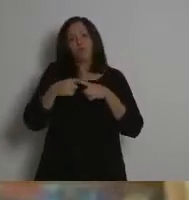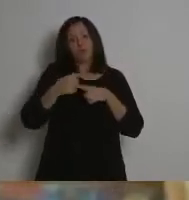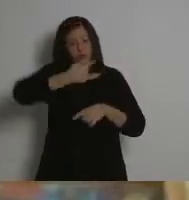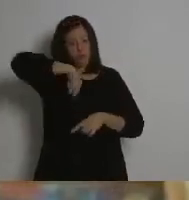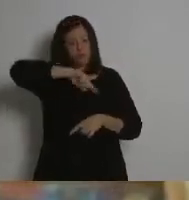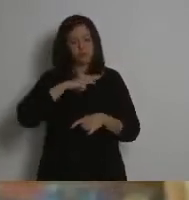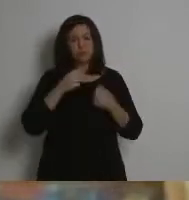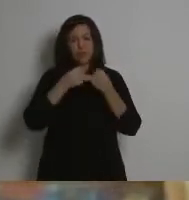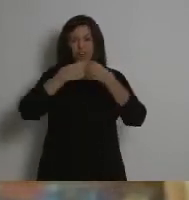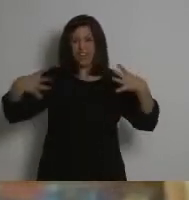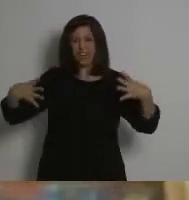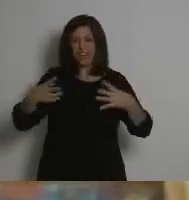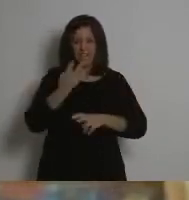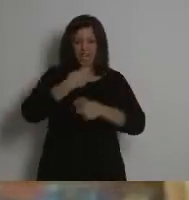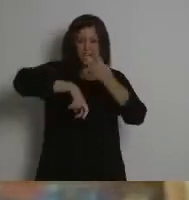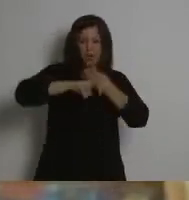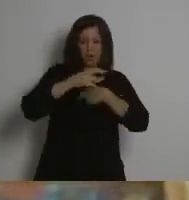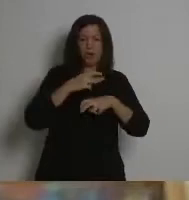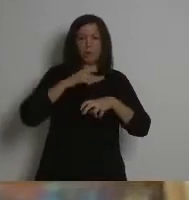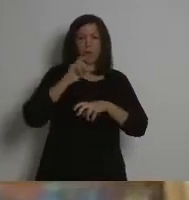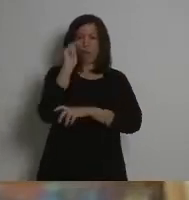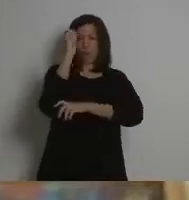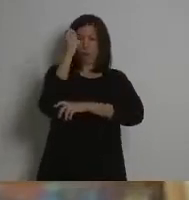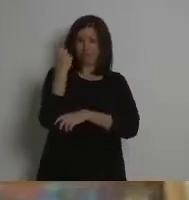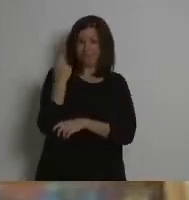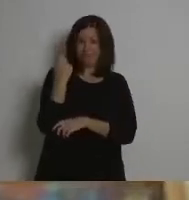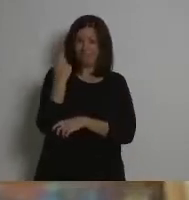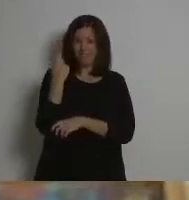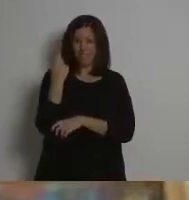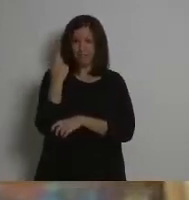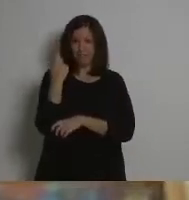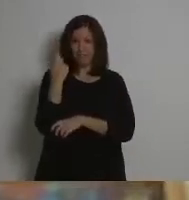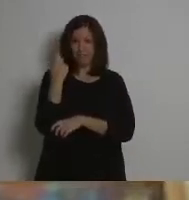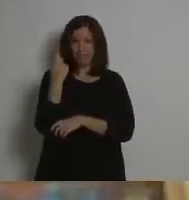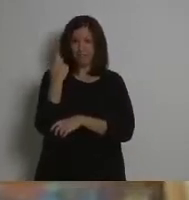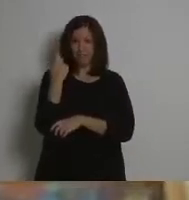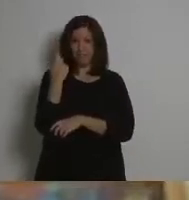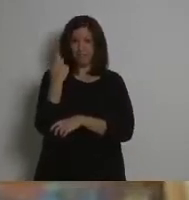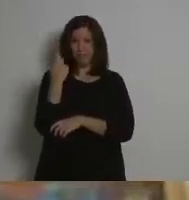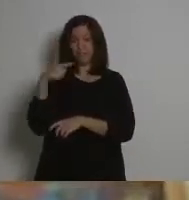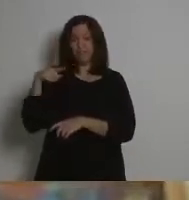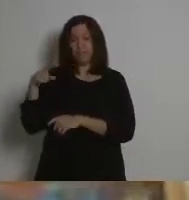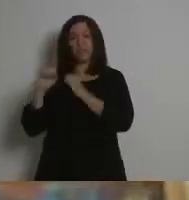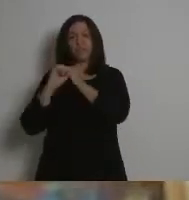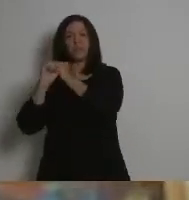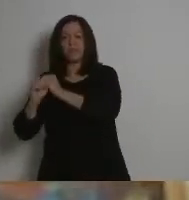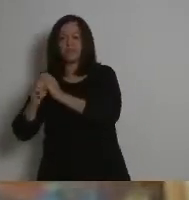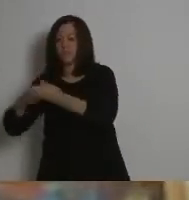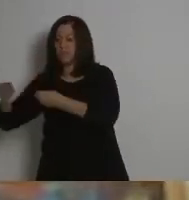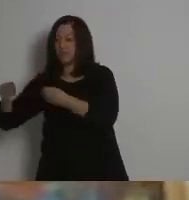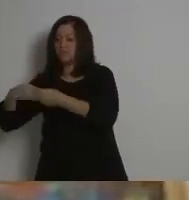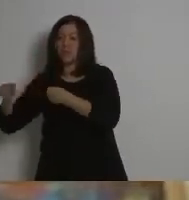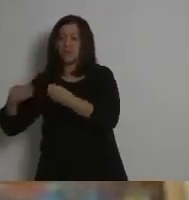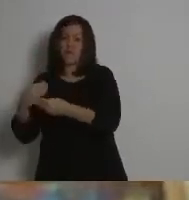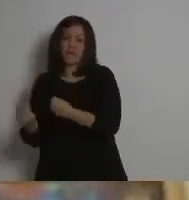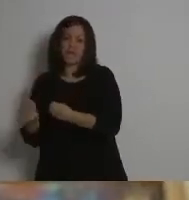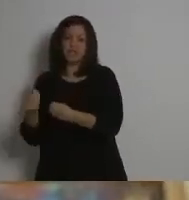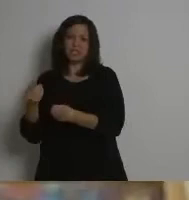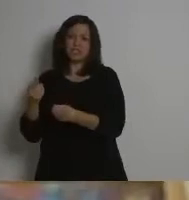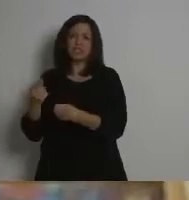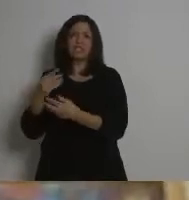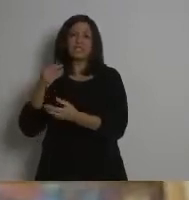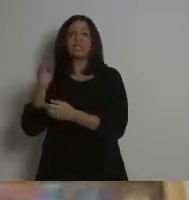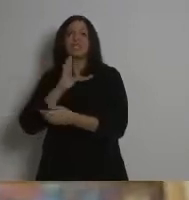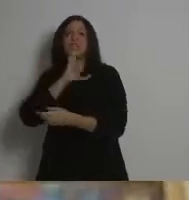renovable, o de las dependencias que nos generan de depender de materiales donde el 70% están produciéndose en